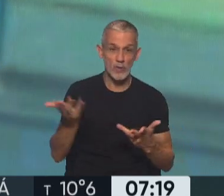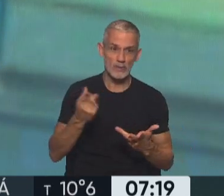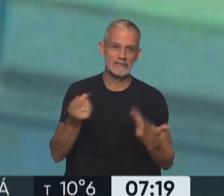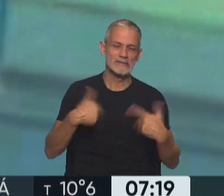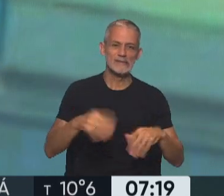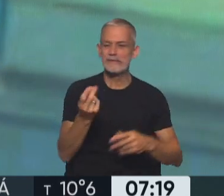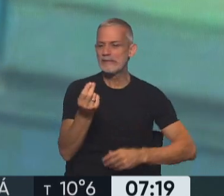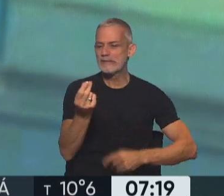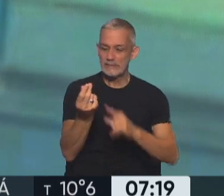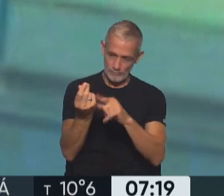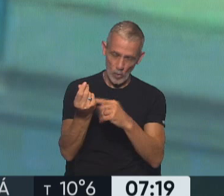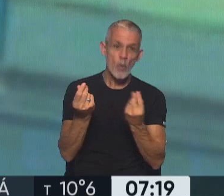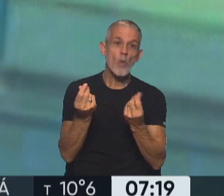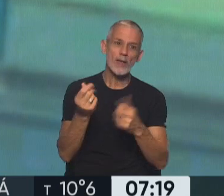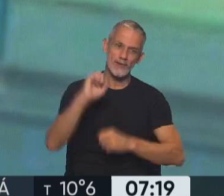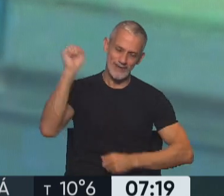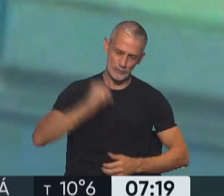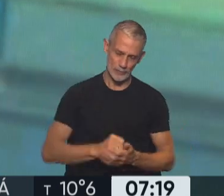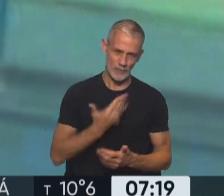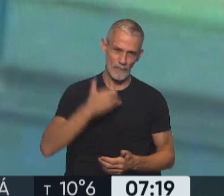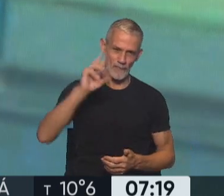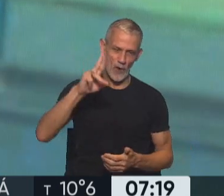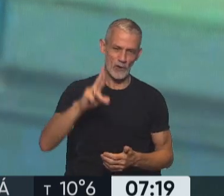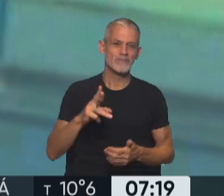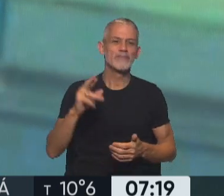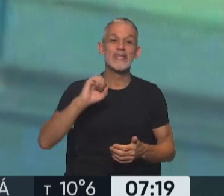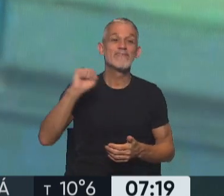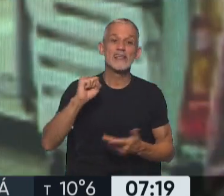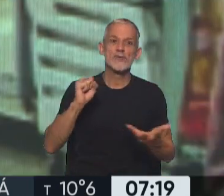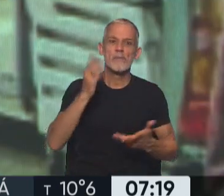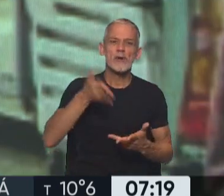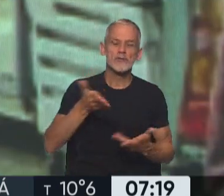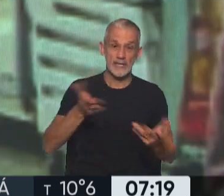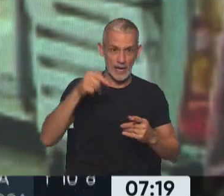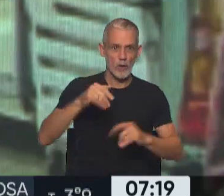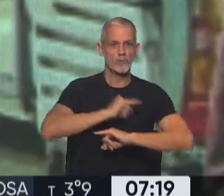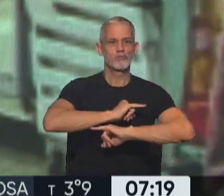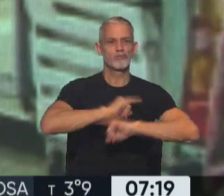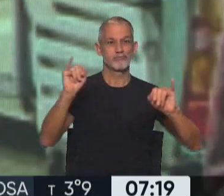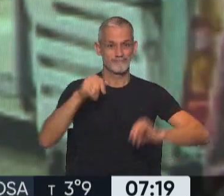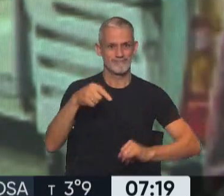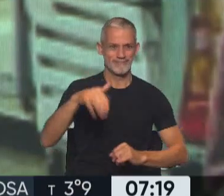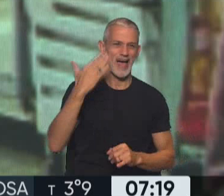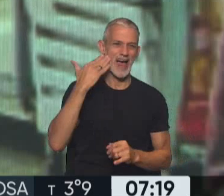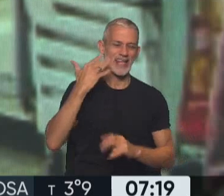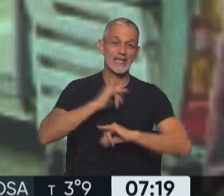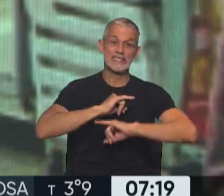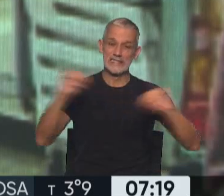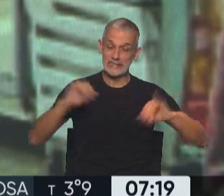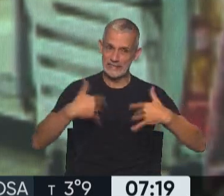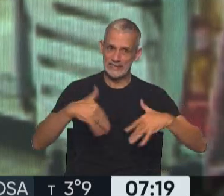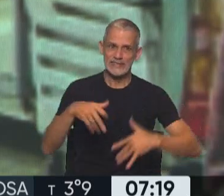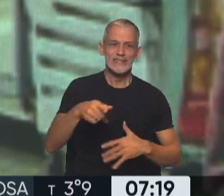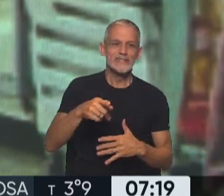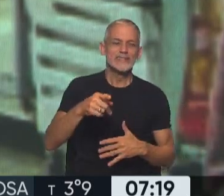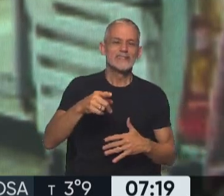número, con Flor Farragán, ya nos metemos en el tema, índice de inflación. Así es, porque hoy se va a conocer el dato, es sin duda el dato del día. Ahora,